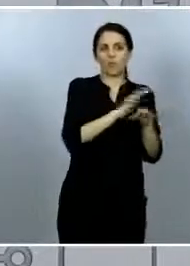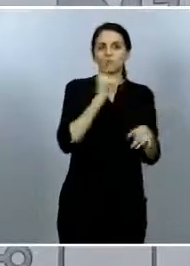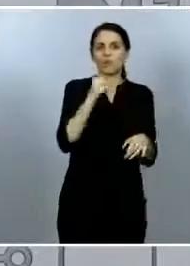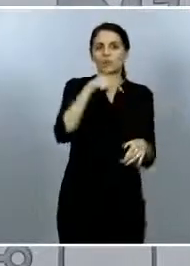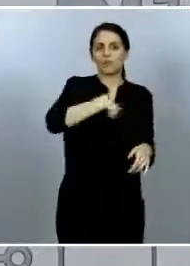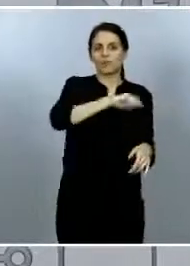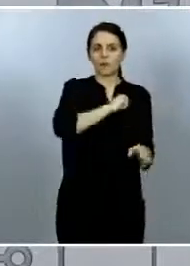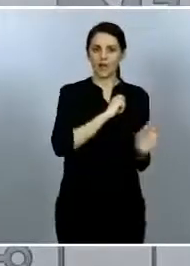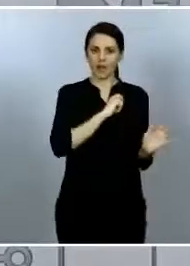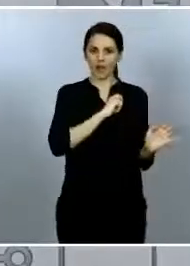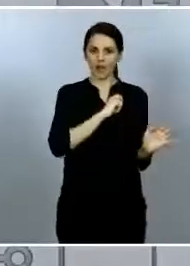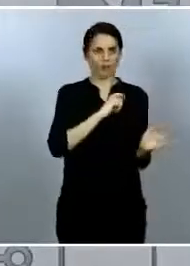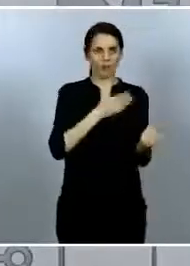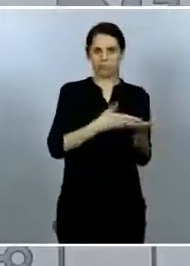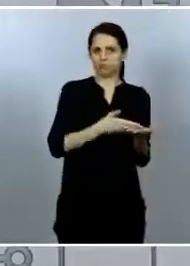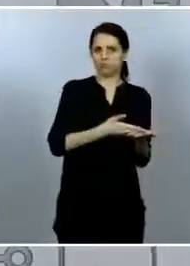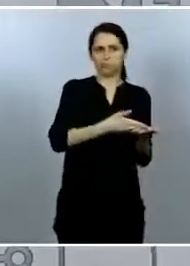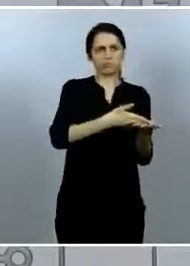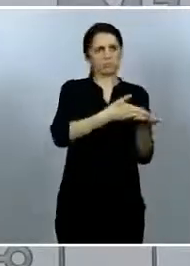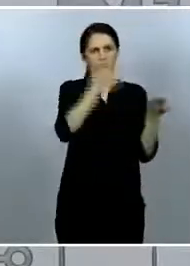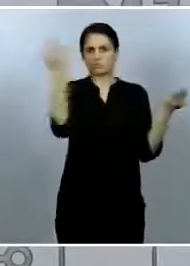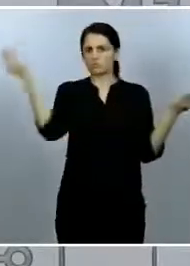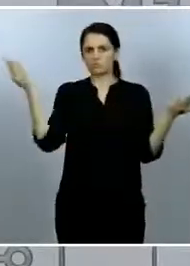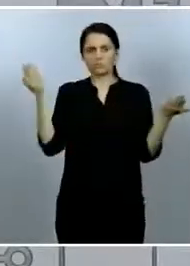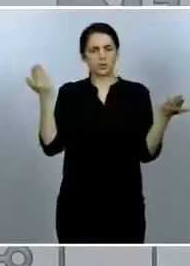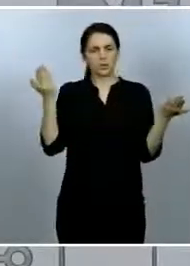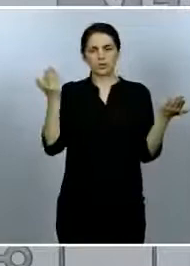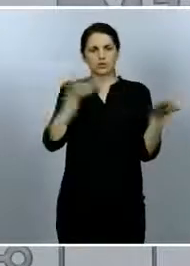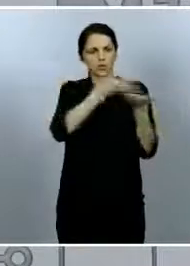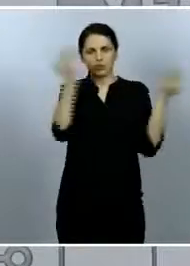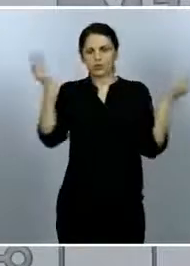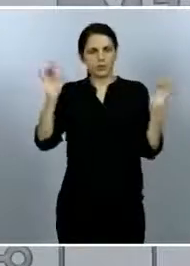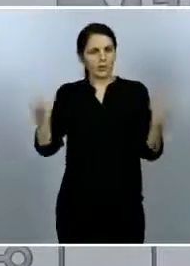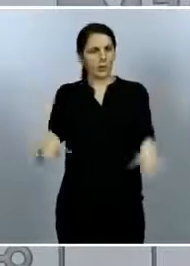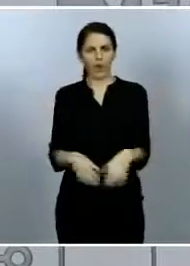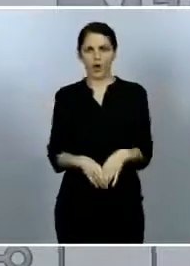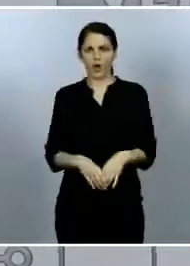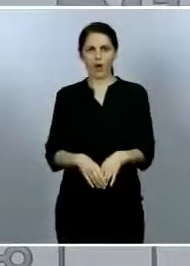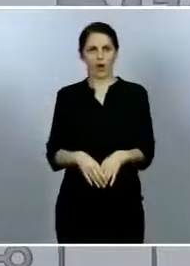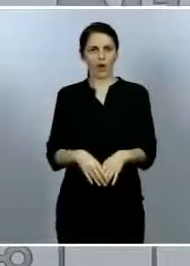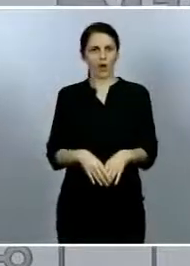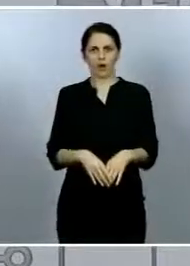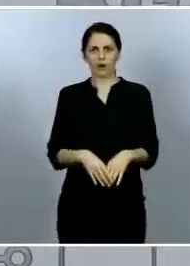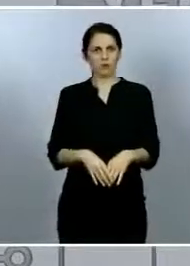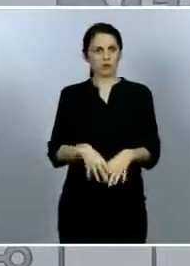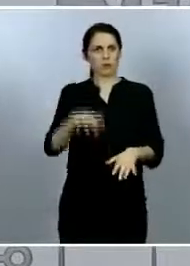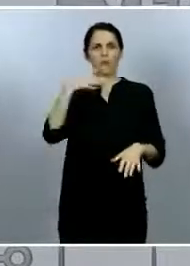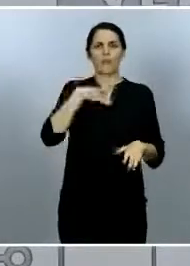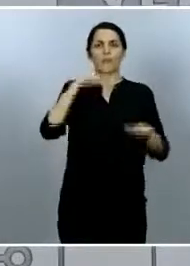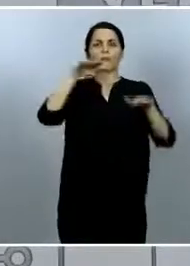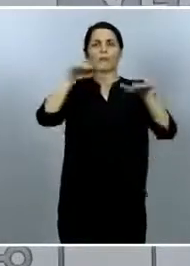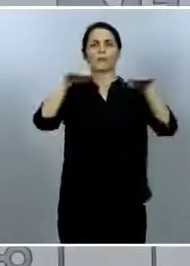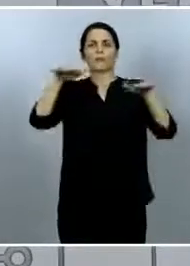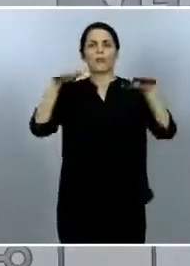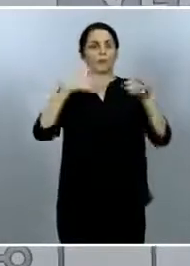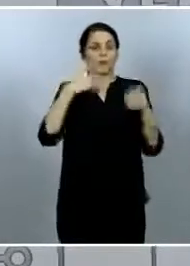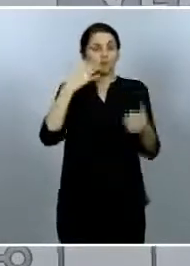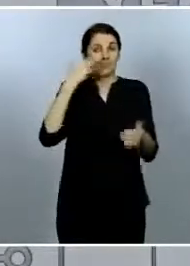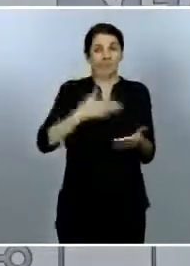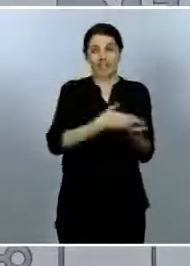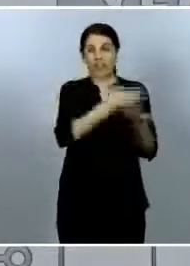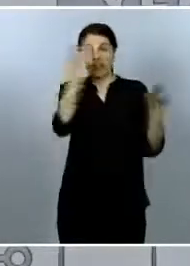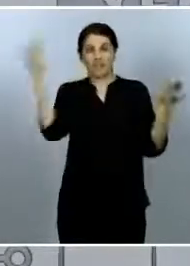un poco mayores un poco menores pero no especialmente grandes en unos sistemas en unos países el sistema de vigilancia puede ser un poco